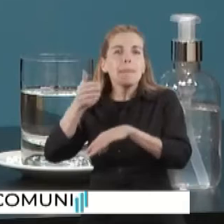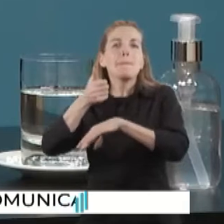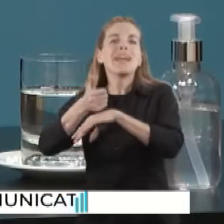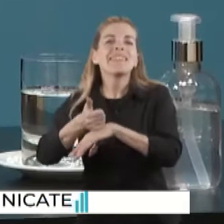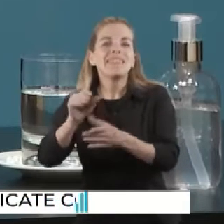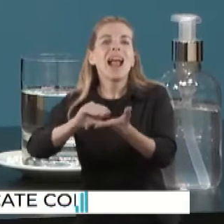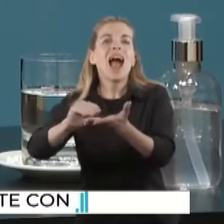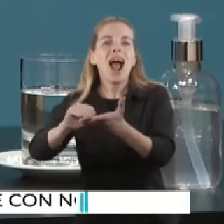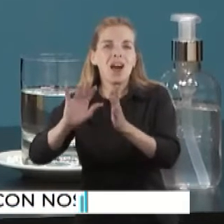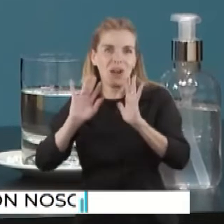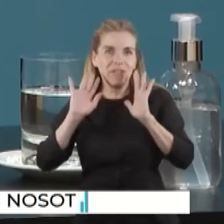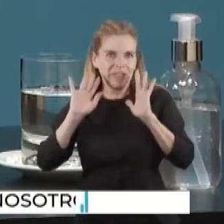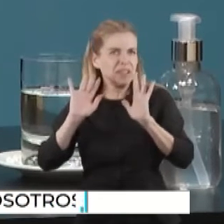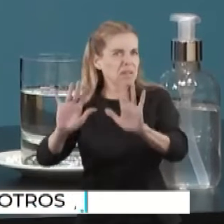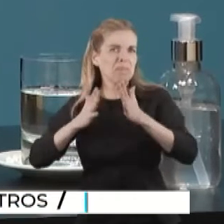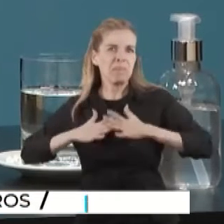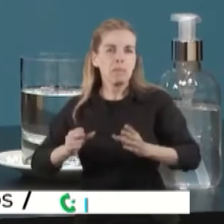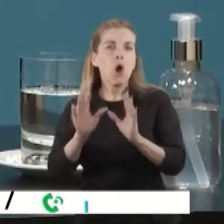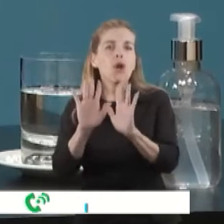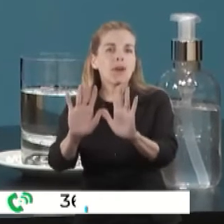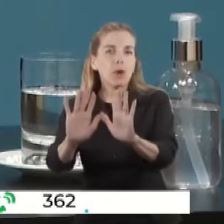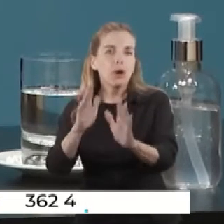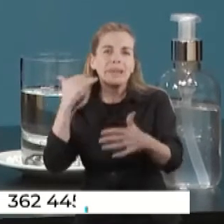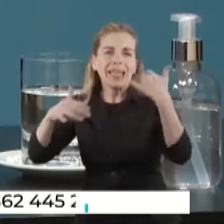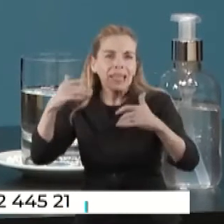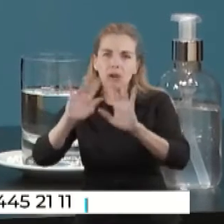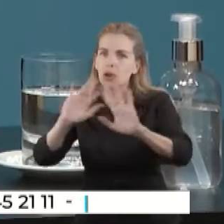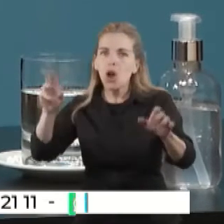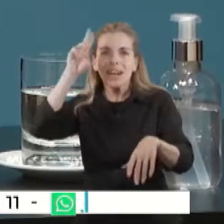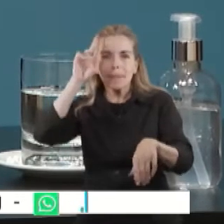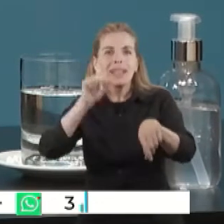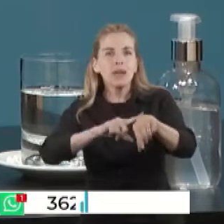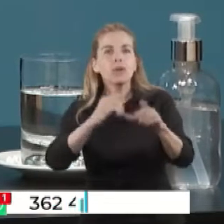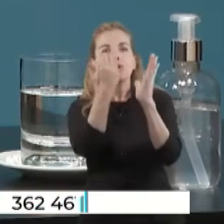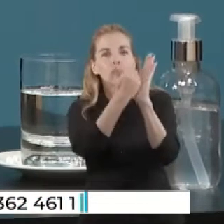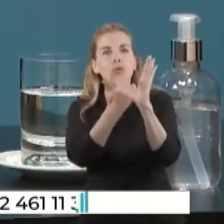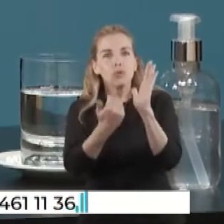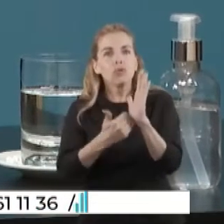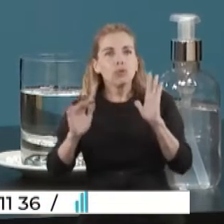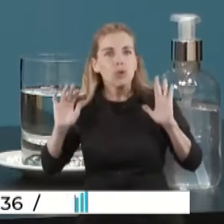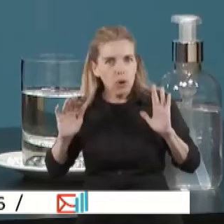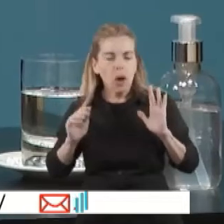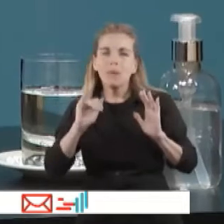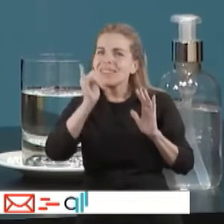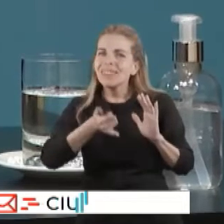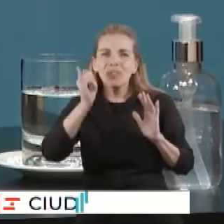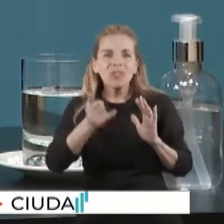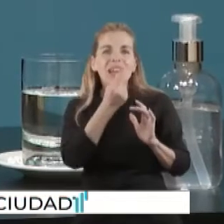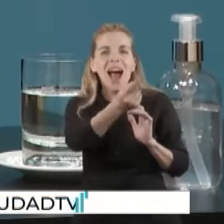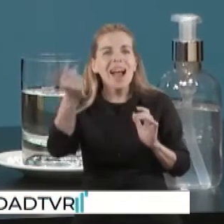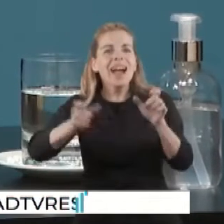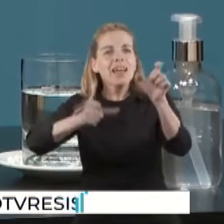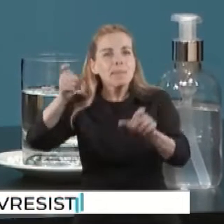pedimos que no se amontonen, que esperen a respetar los turnos, porque de nuevo no va a haber ninguno que no tenga la posibilidad de